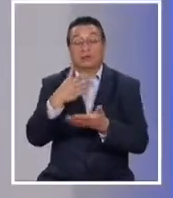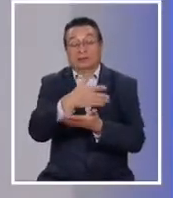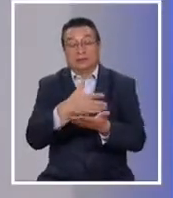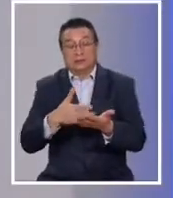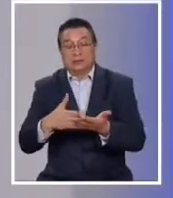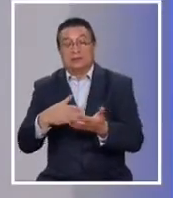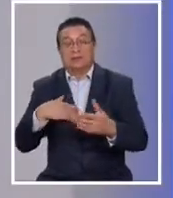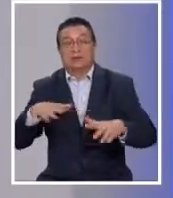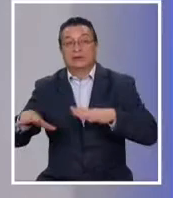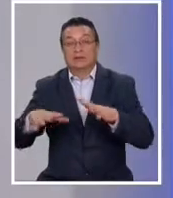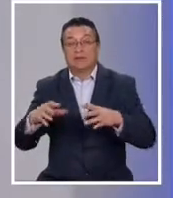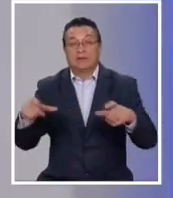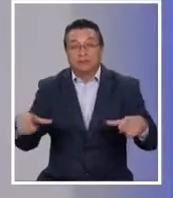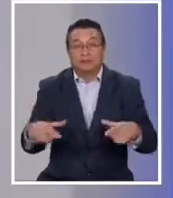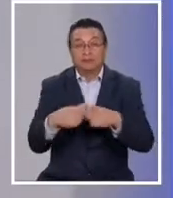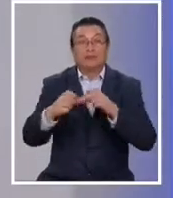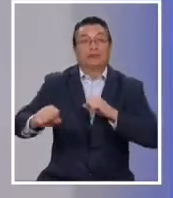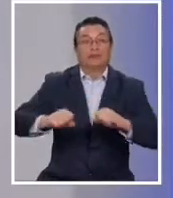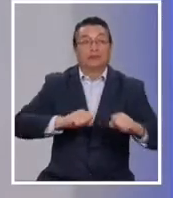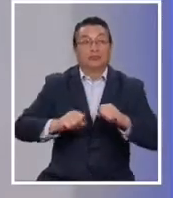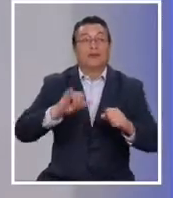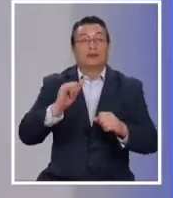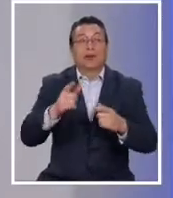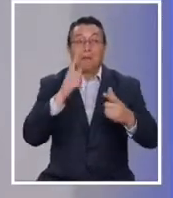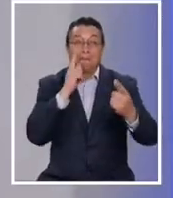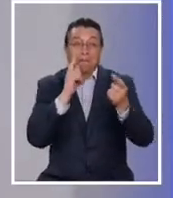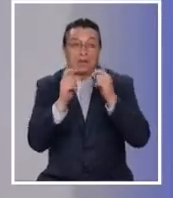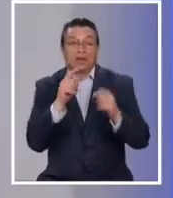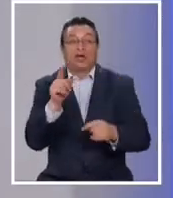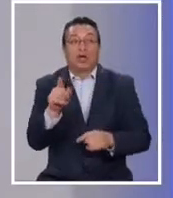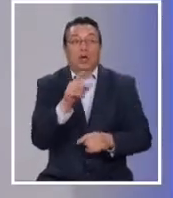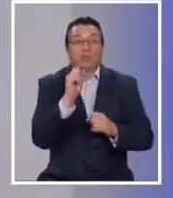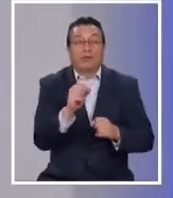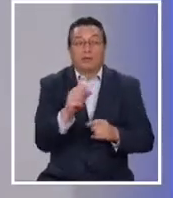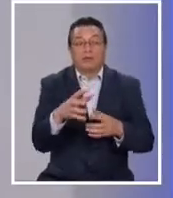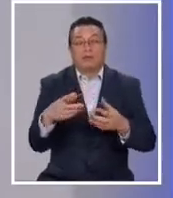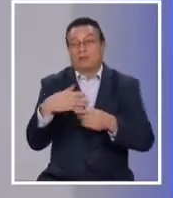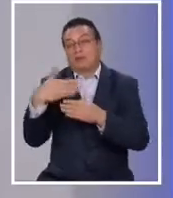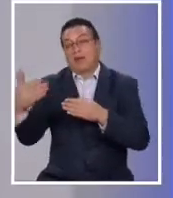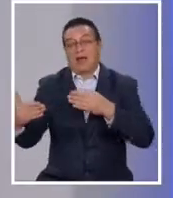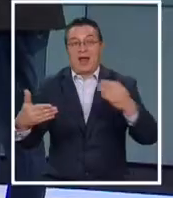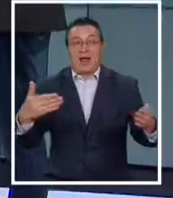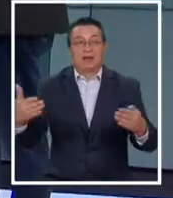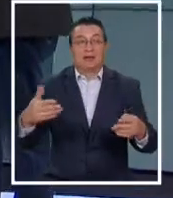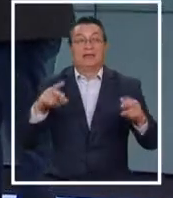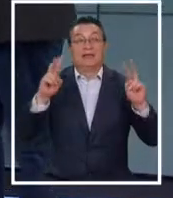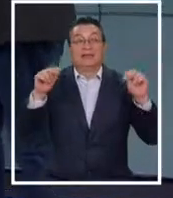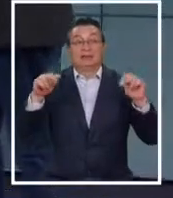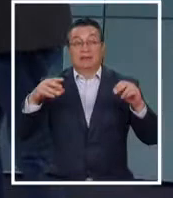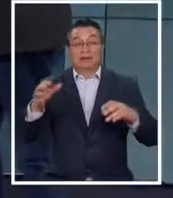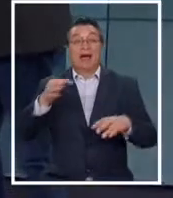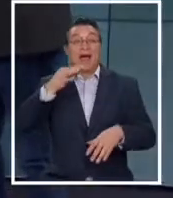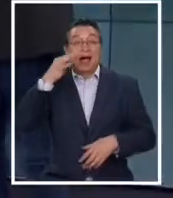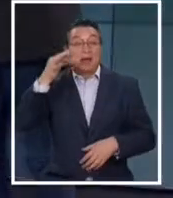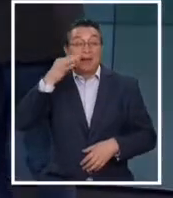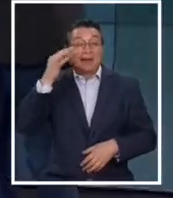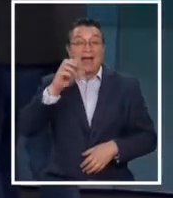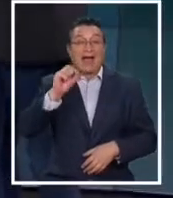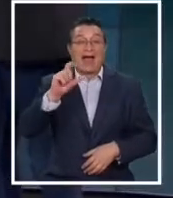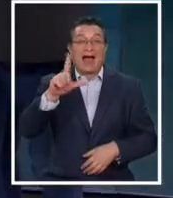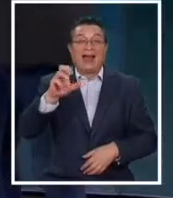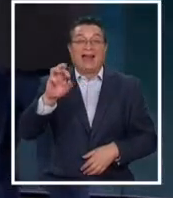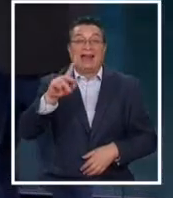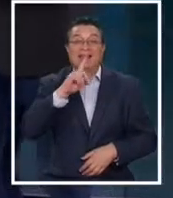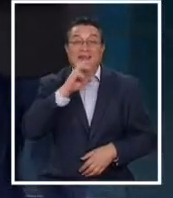conecta con la actividad volcánica, con la sismicidad y los peligros que ellos evidentemente pueden detonar en sus alrededores. El tema de alertas amarillas, Cerna Geomin tiene un